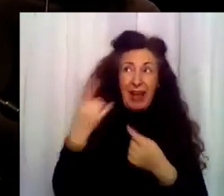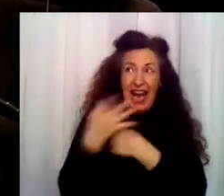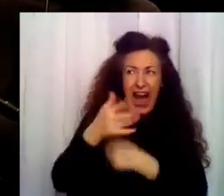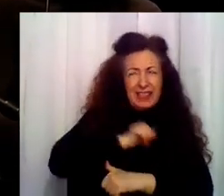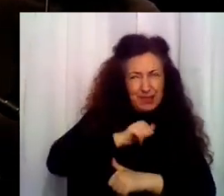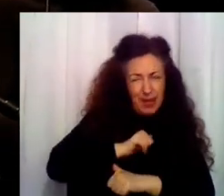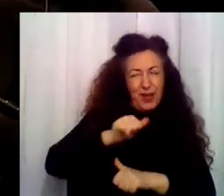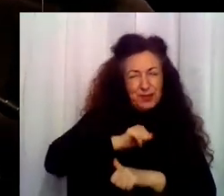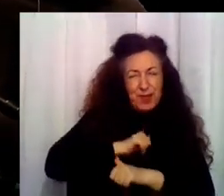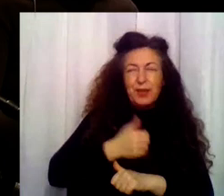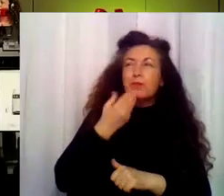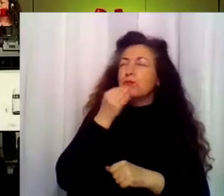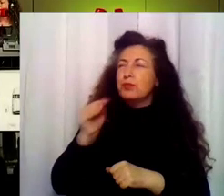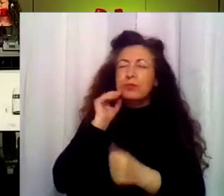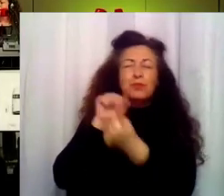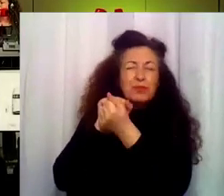Te quiero. Nos vemos pronto.